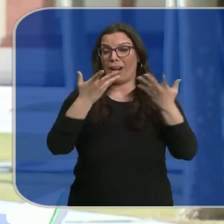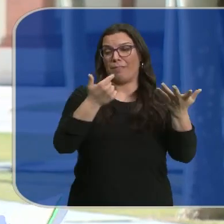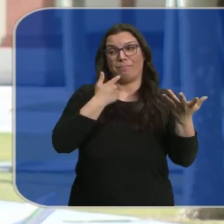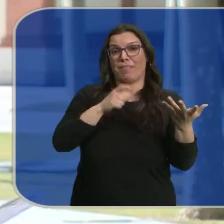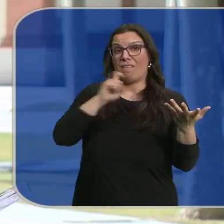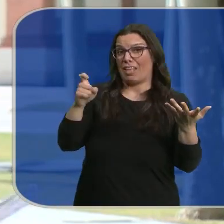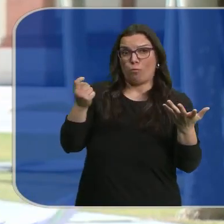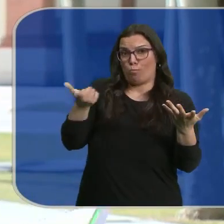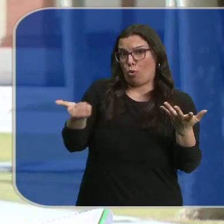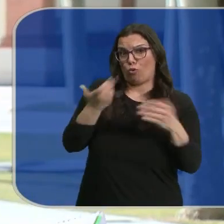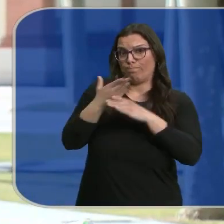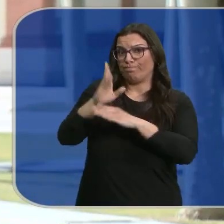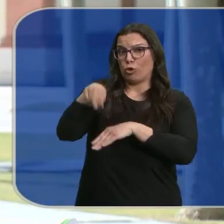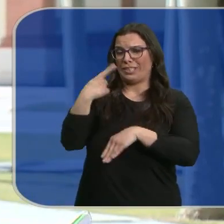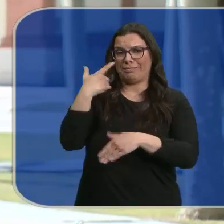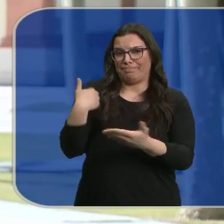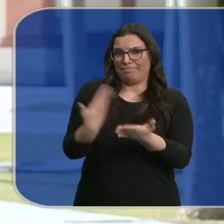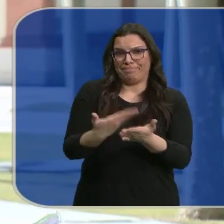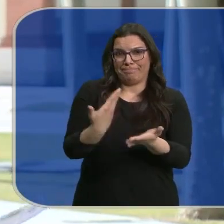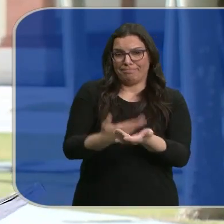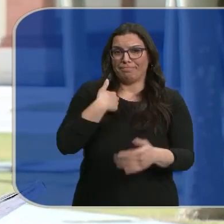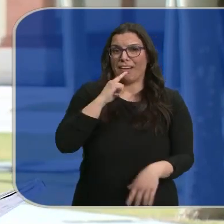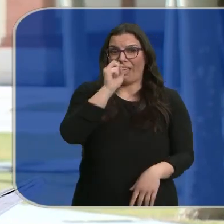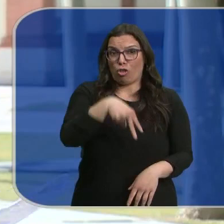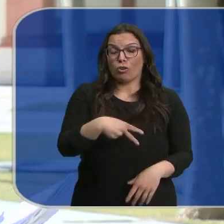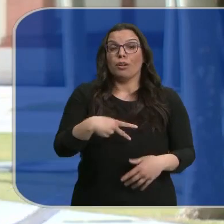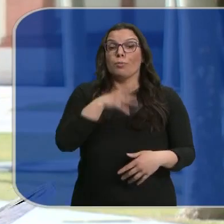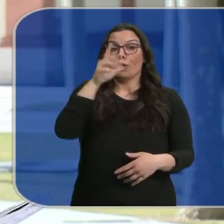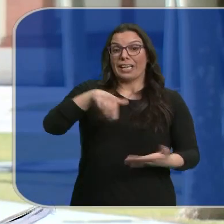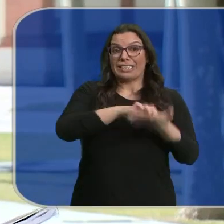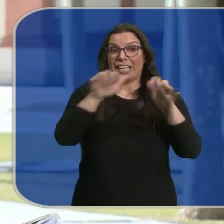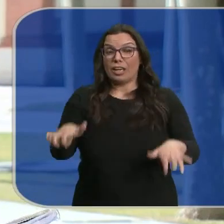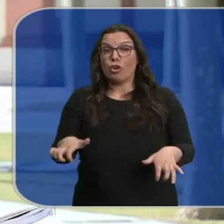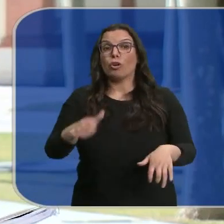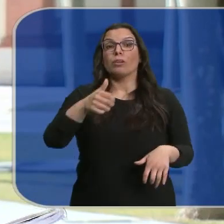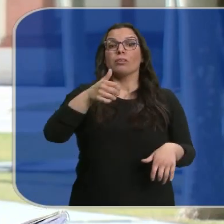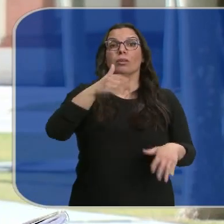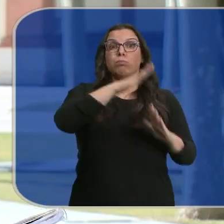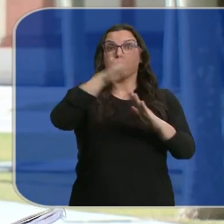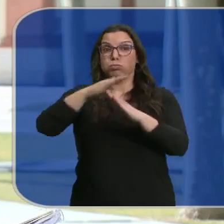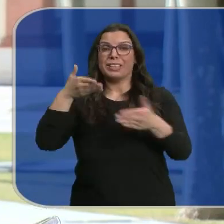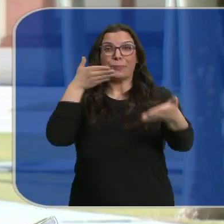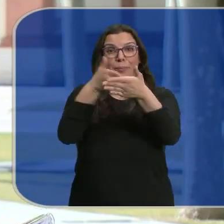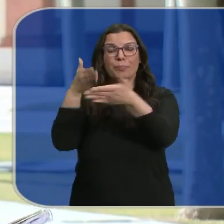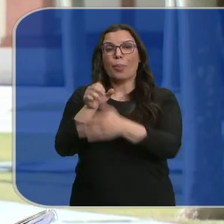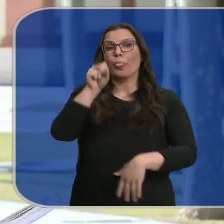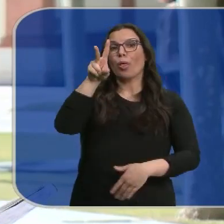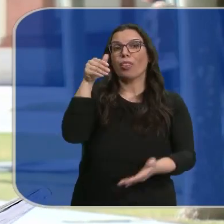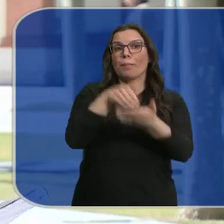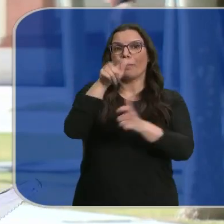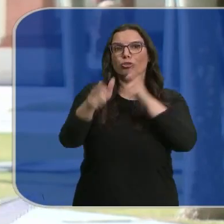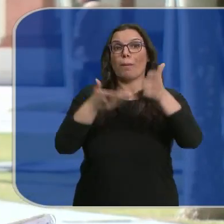insuficientes, que se ha comprobado que tenían razón porque en Castilla y León se han quedado fuera unos 12.000